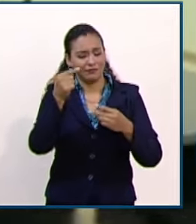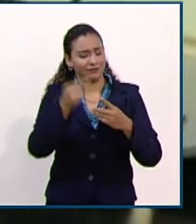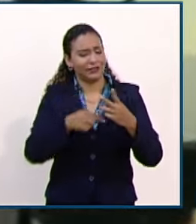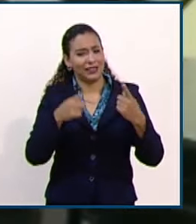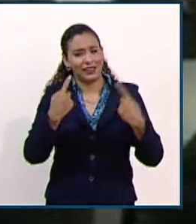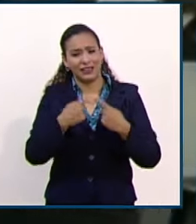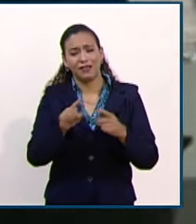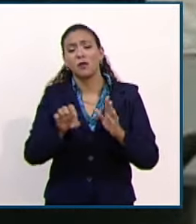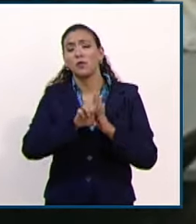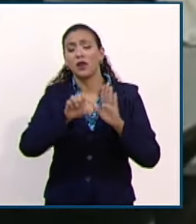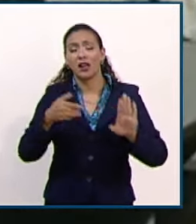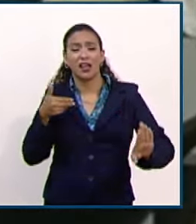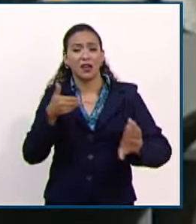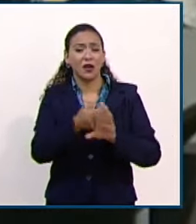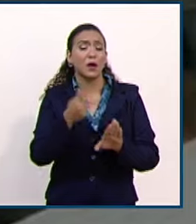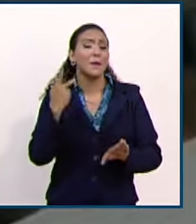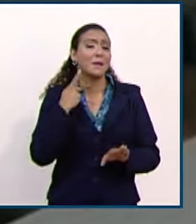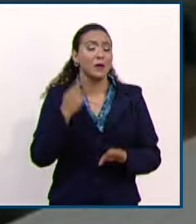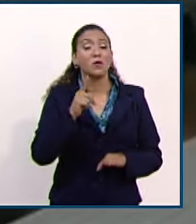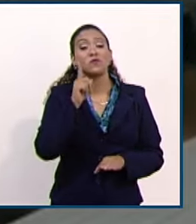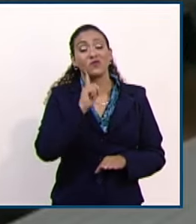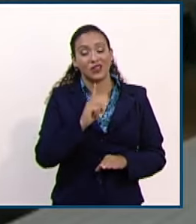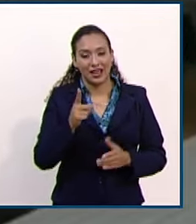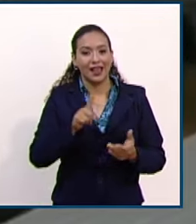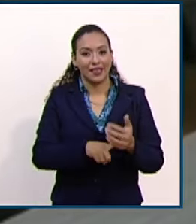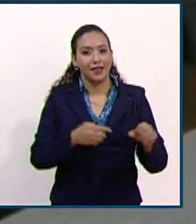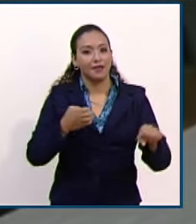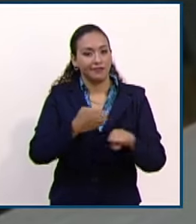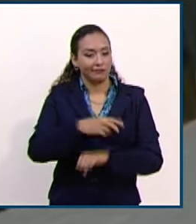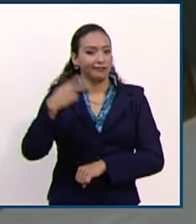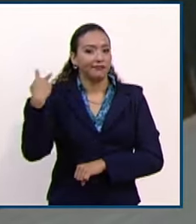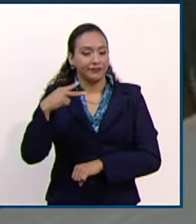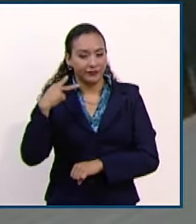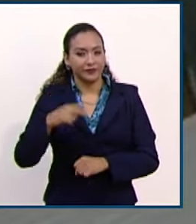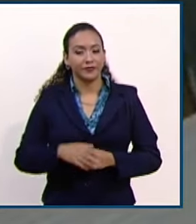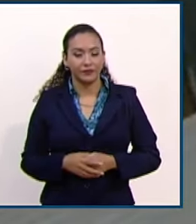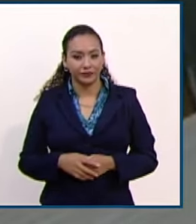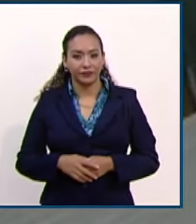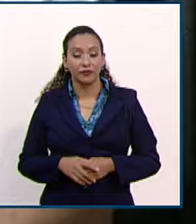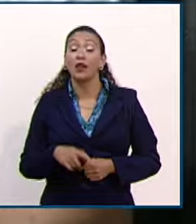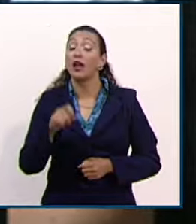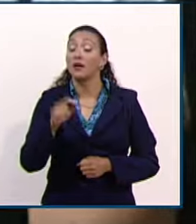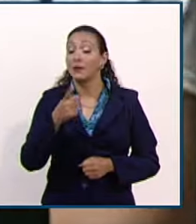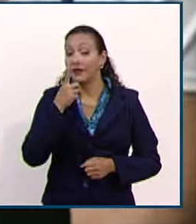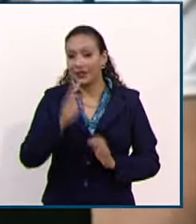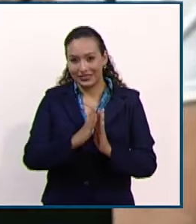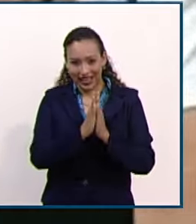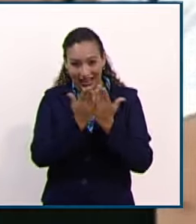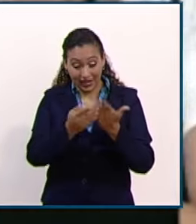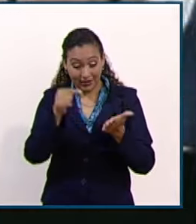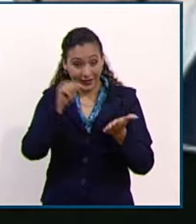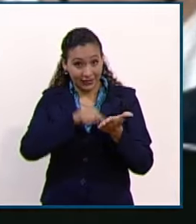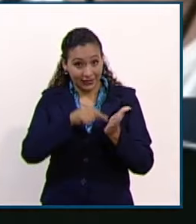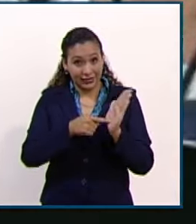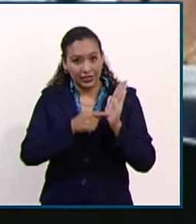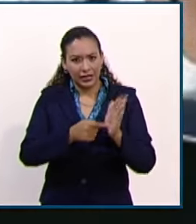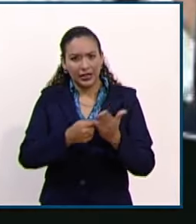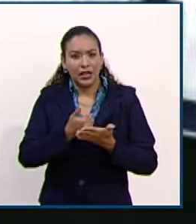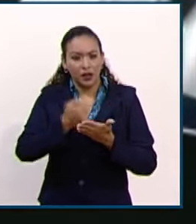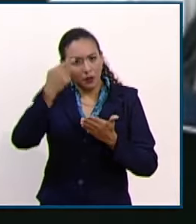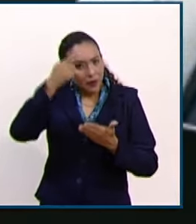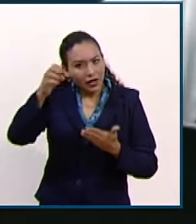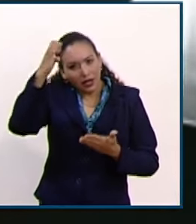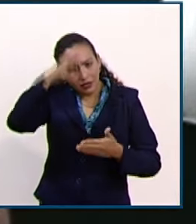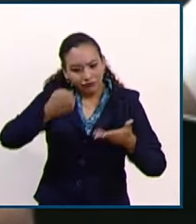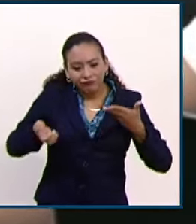política en razón de género que se han registrado en el Estado de Veracruz. Mencionaron que con libros como este se fomenta el intercambio